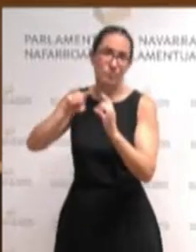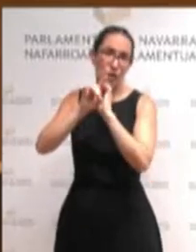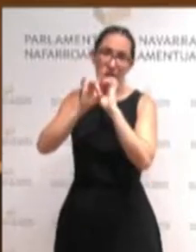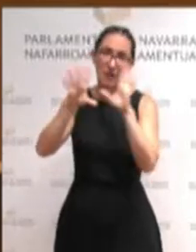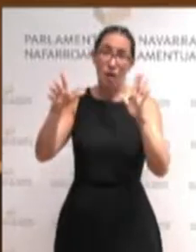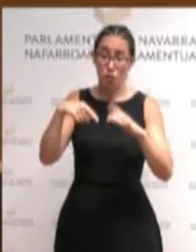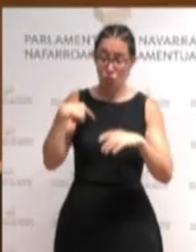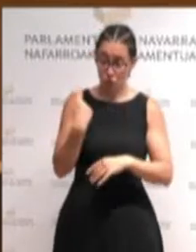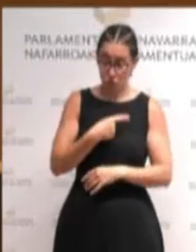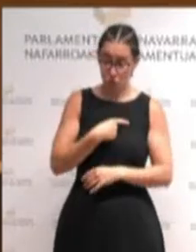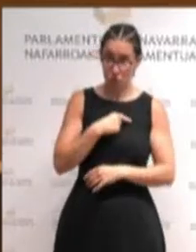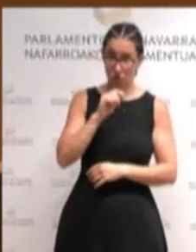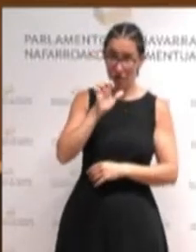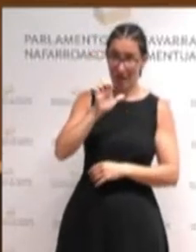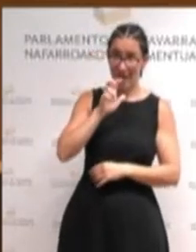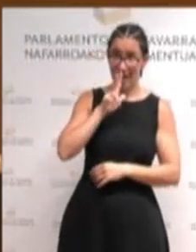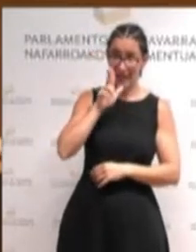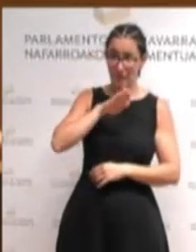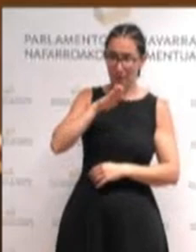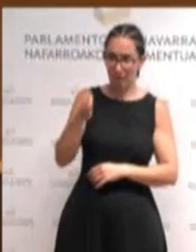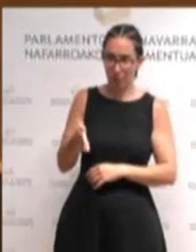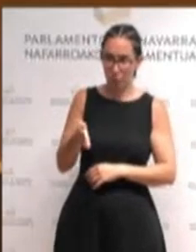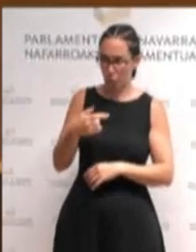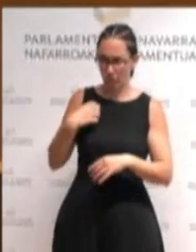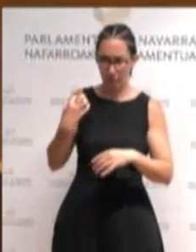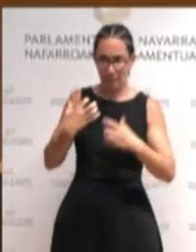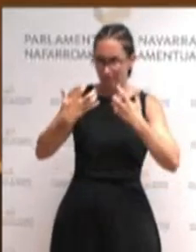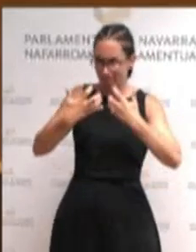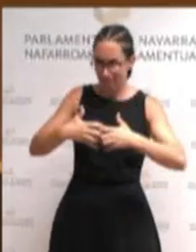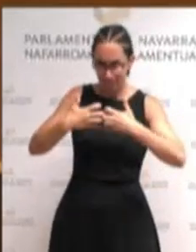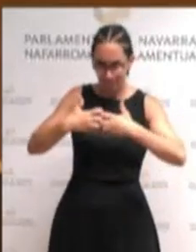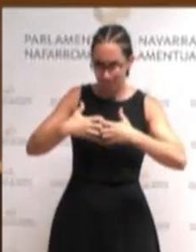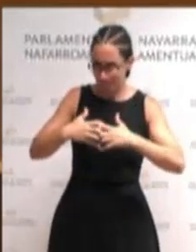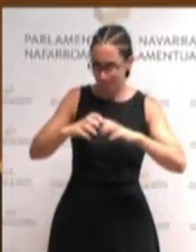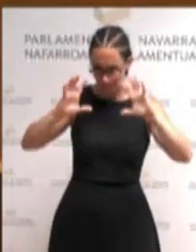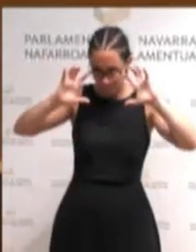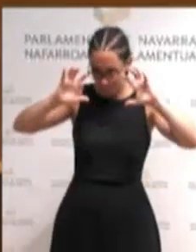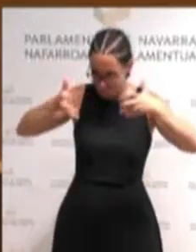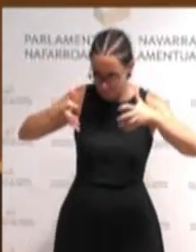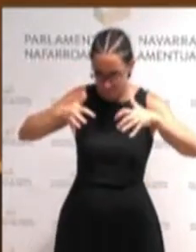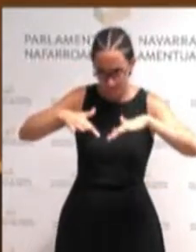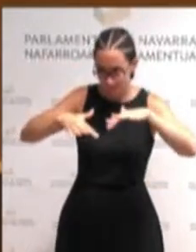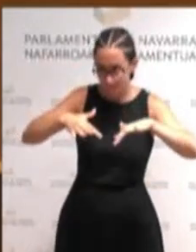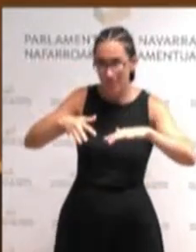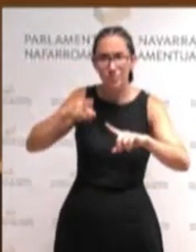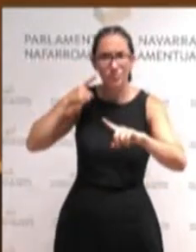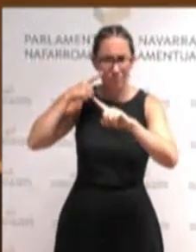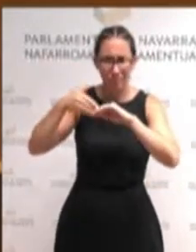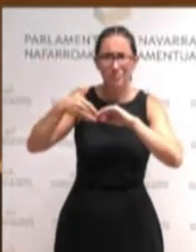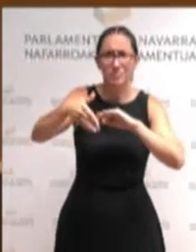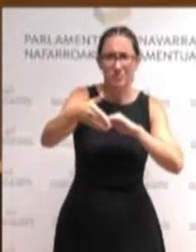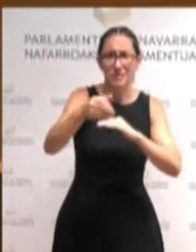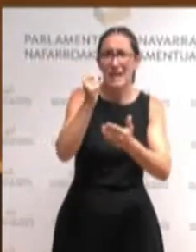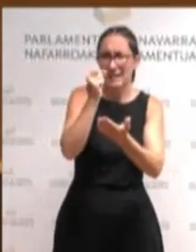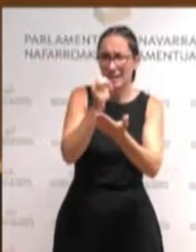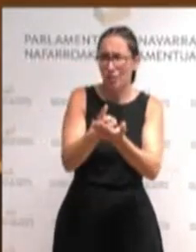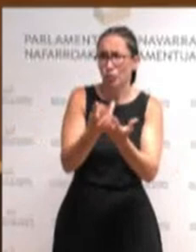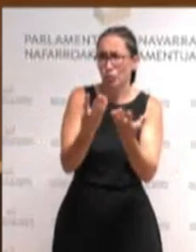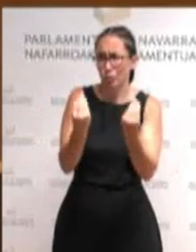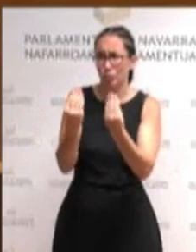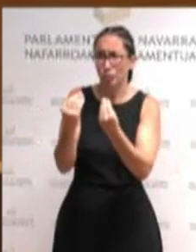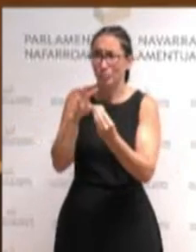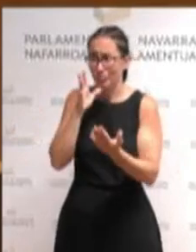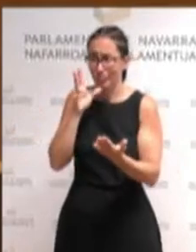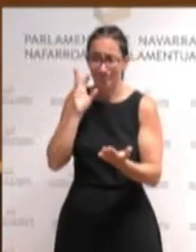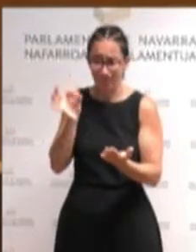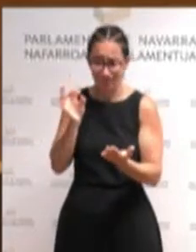motor de la ambición para avanzar en todos los retos que tenemos por delante, dadas las carencias que hemos visto en